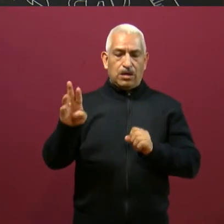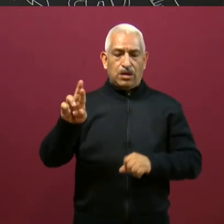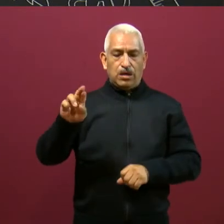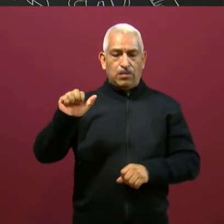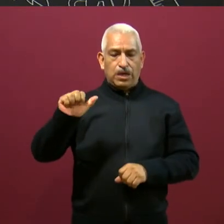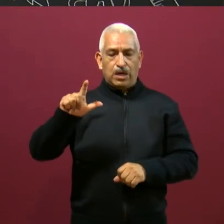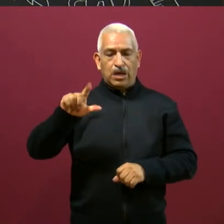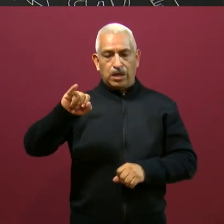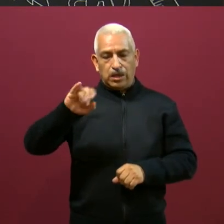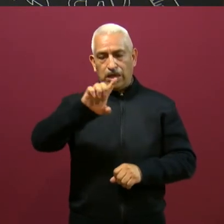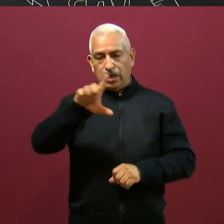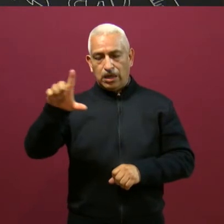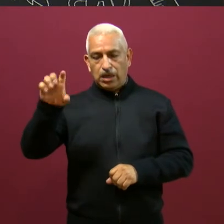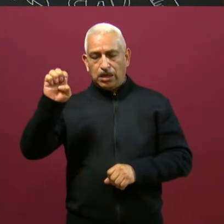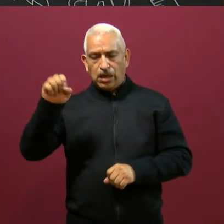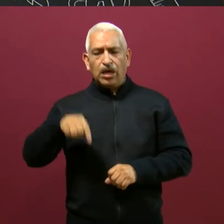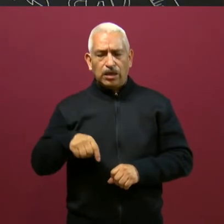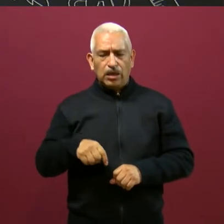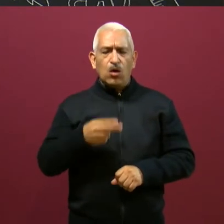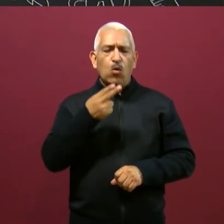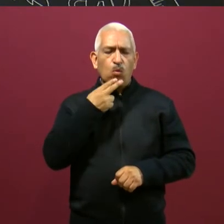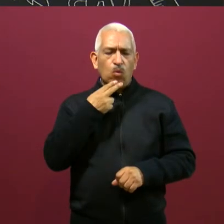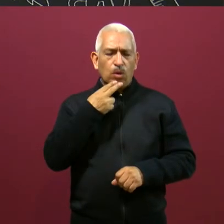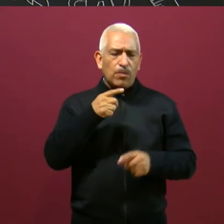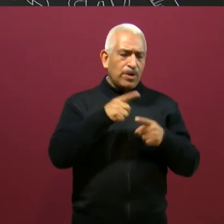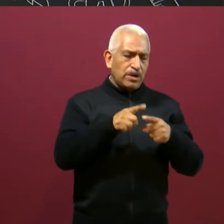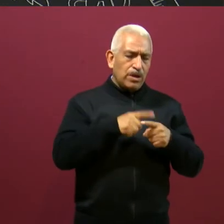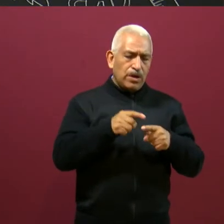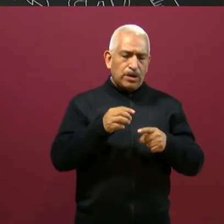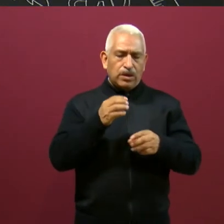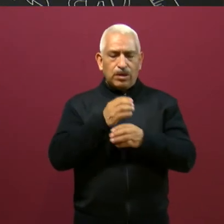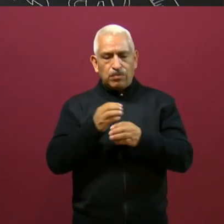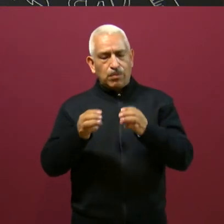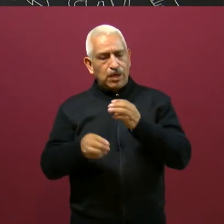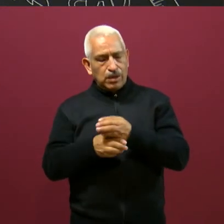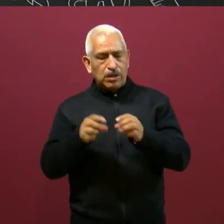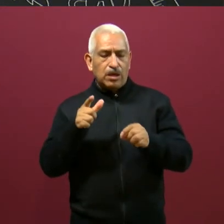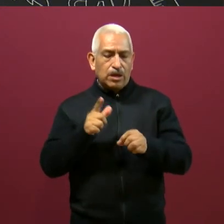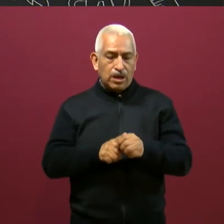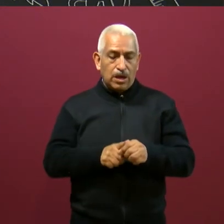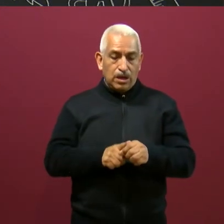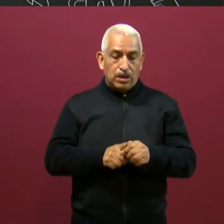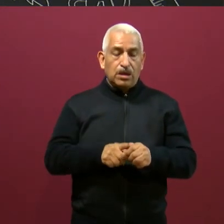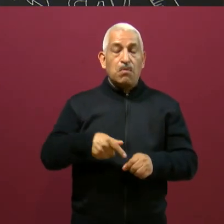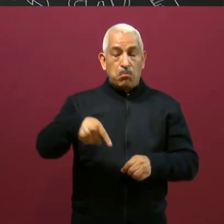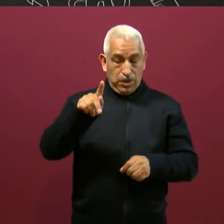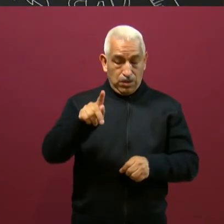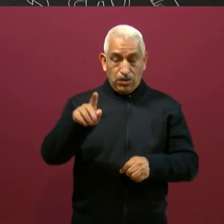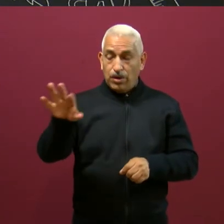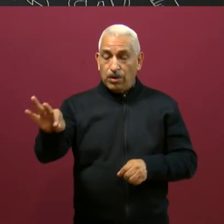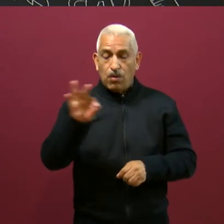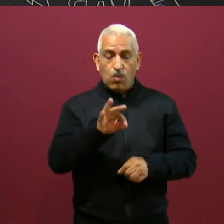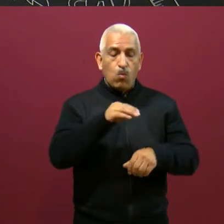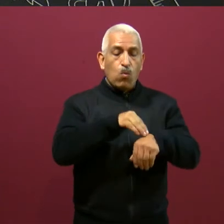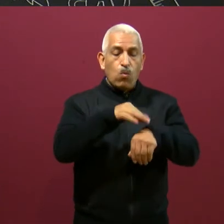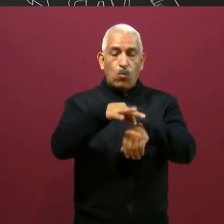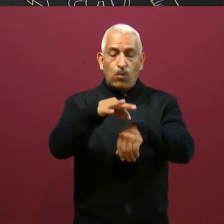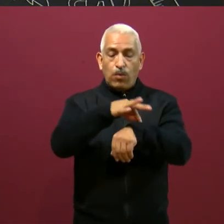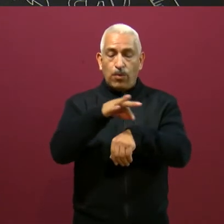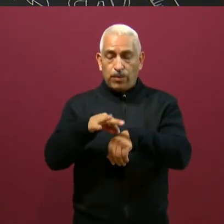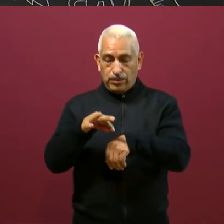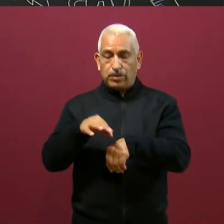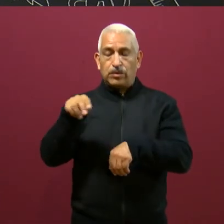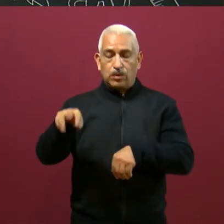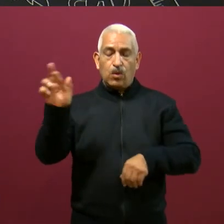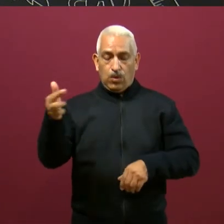cuenta que utilizamos diversos materiales, pero que se puedan tocar. Y recuerda